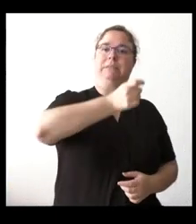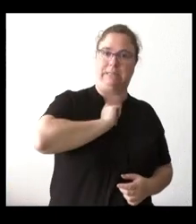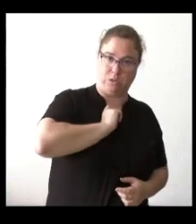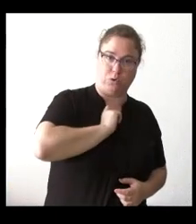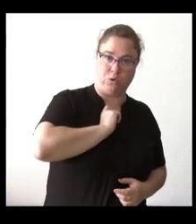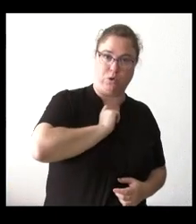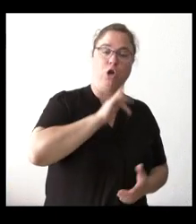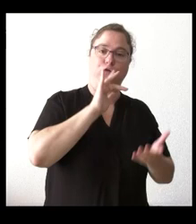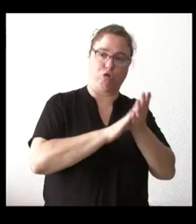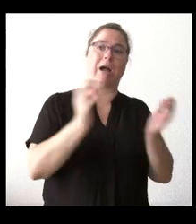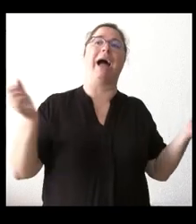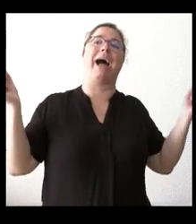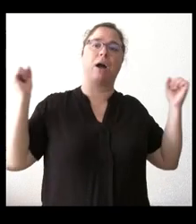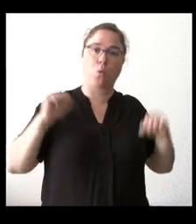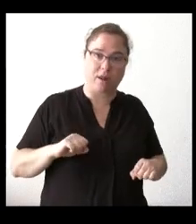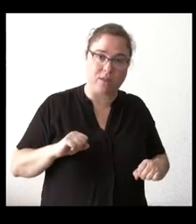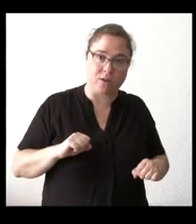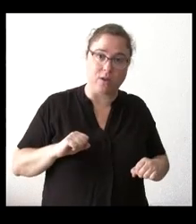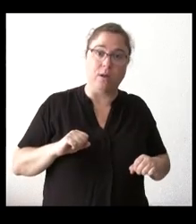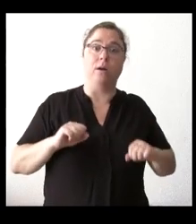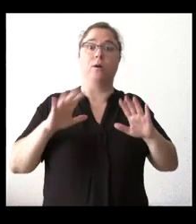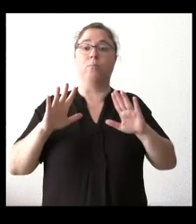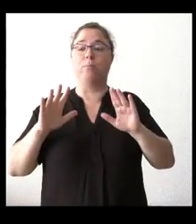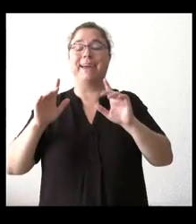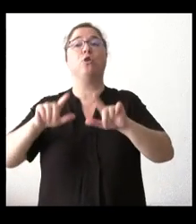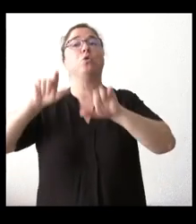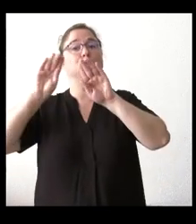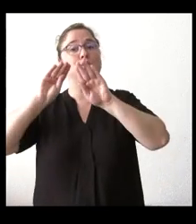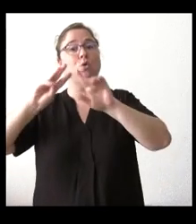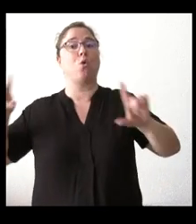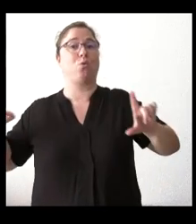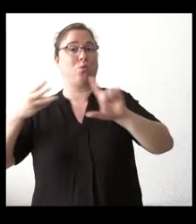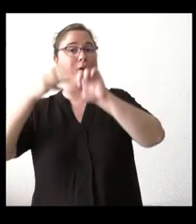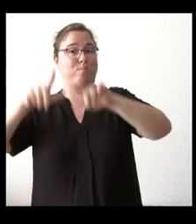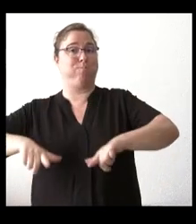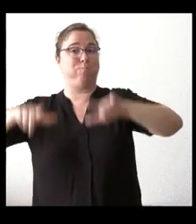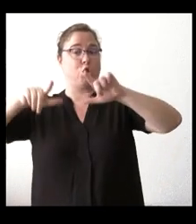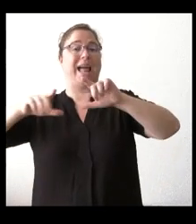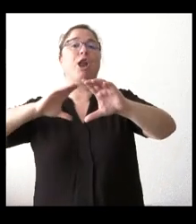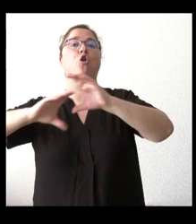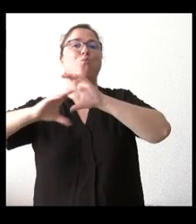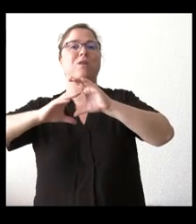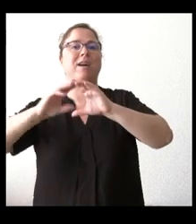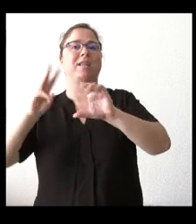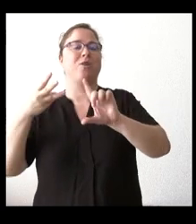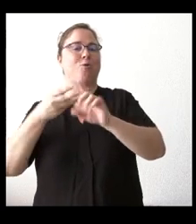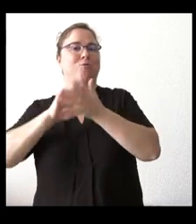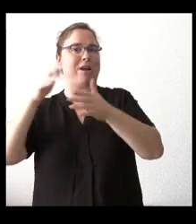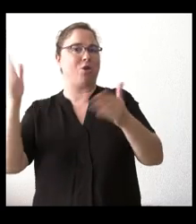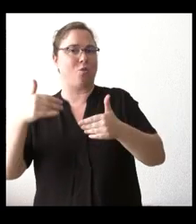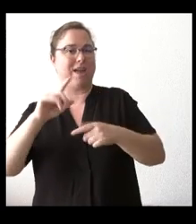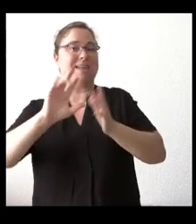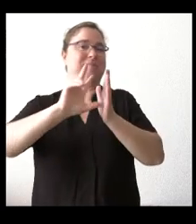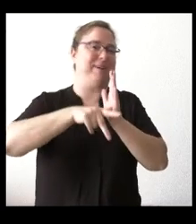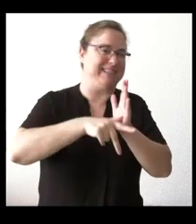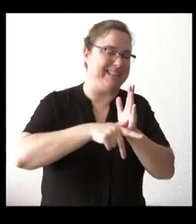ha habido un acuerdo para esto, sin embargo, no lo incorporan ustedes en la información del portal de comunicación, nos llega después una nota de prensa